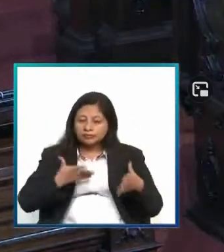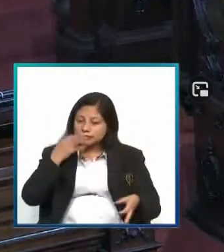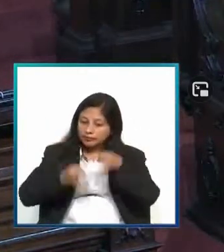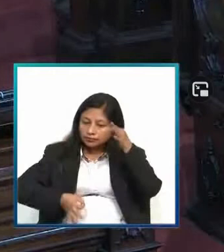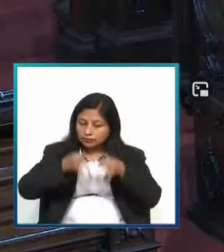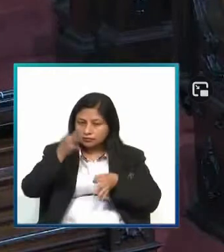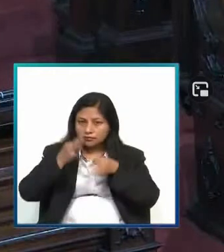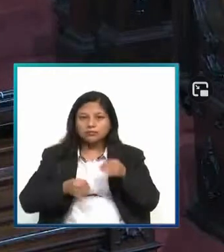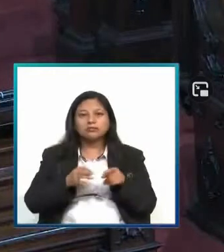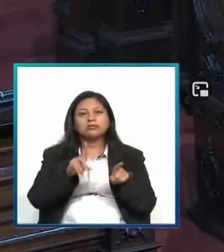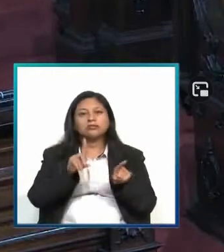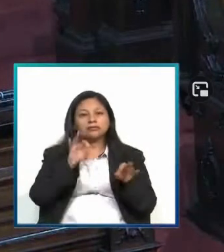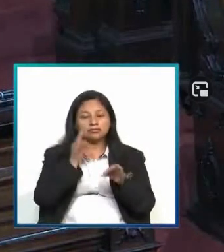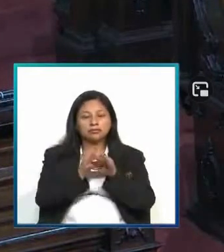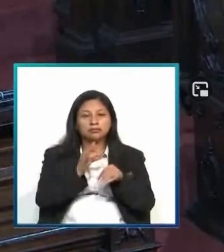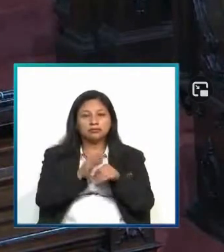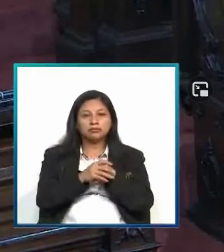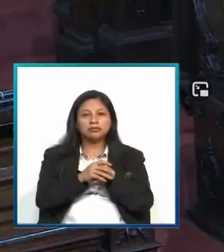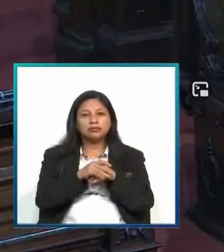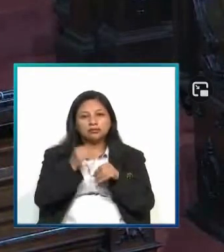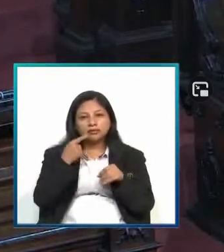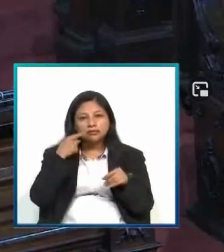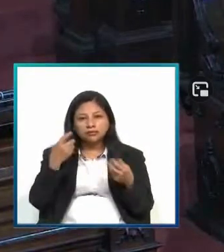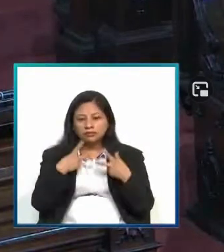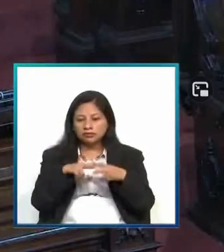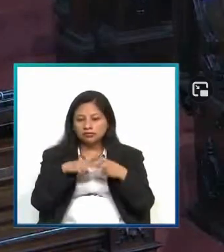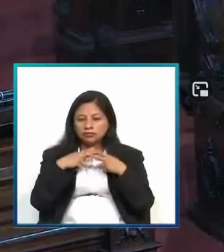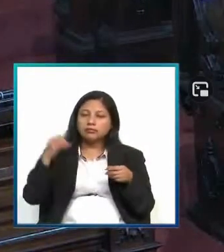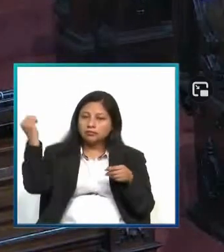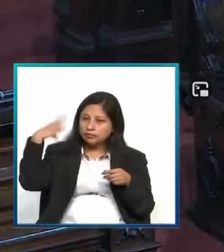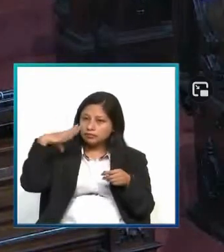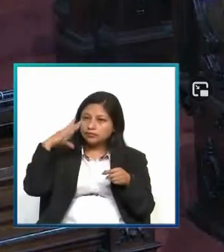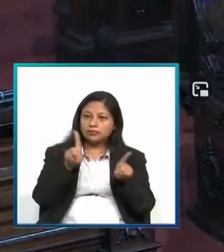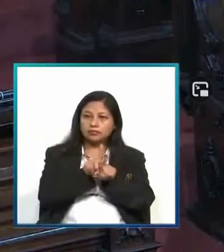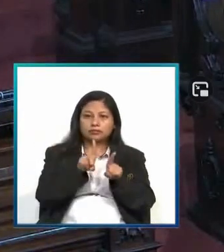jurídica. Generemos energía eléctrica.